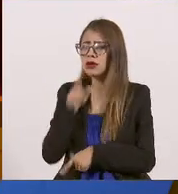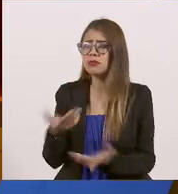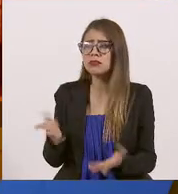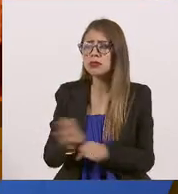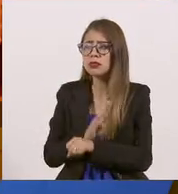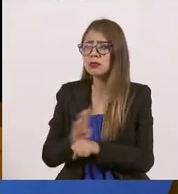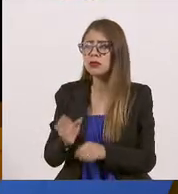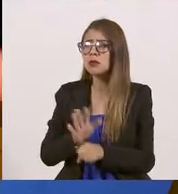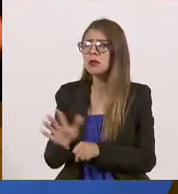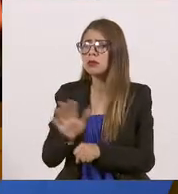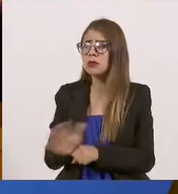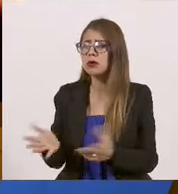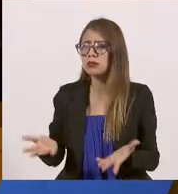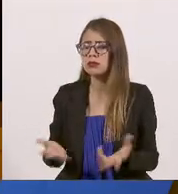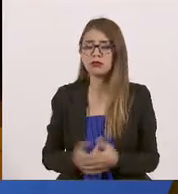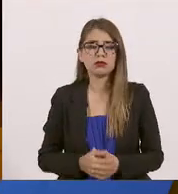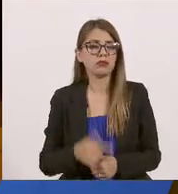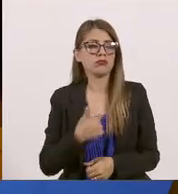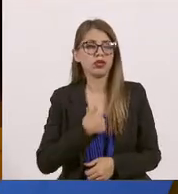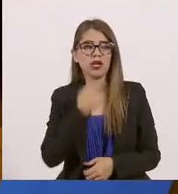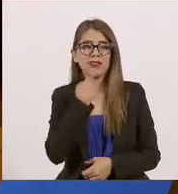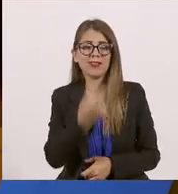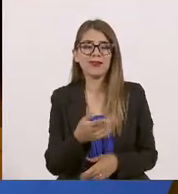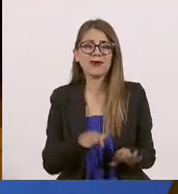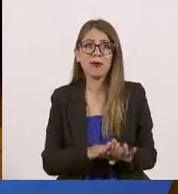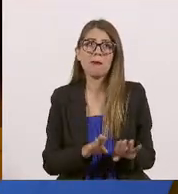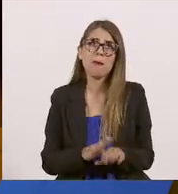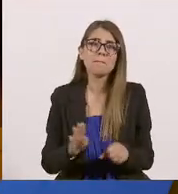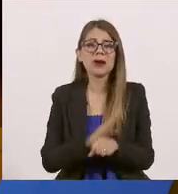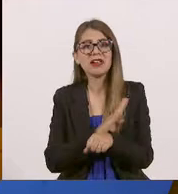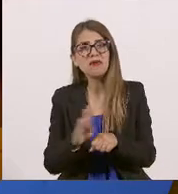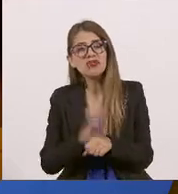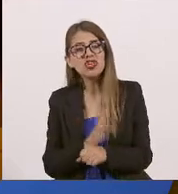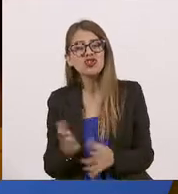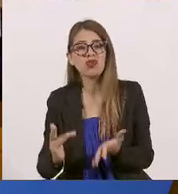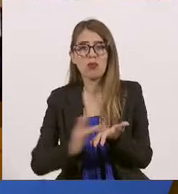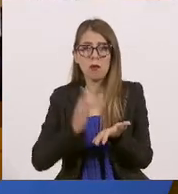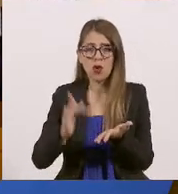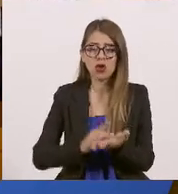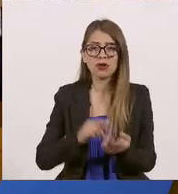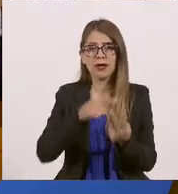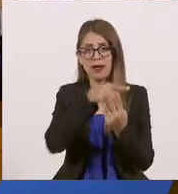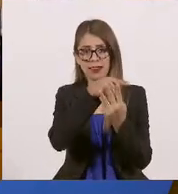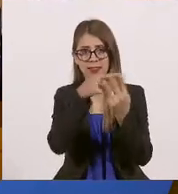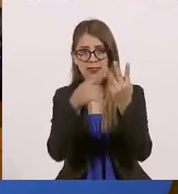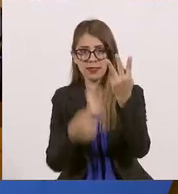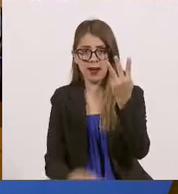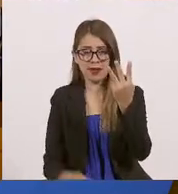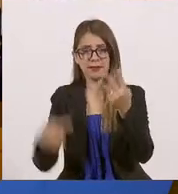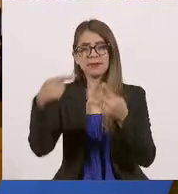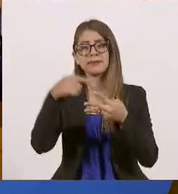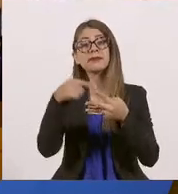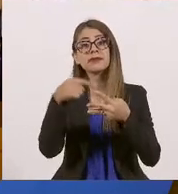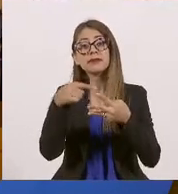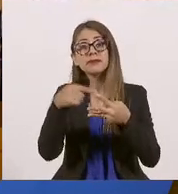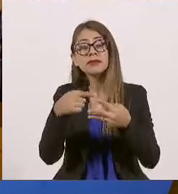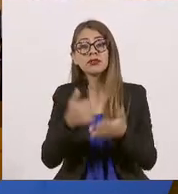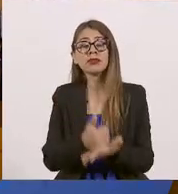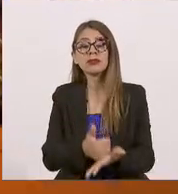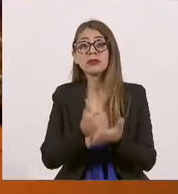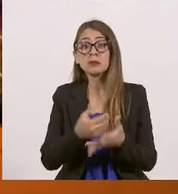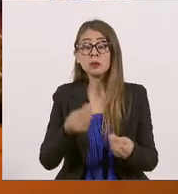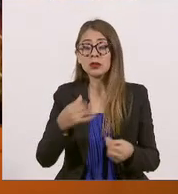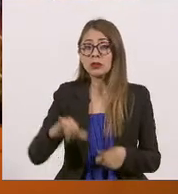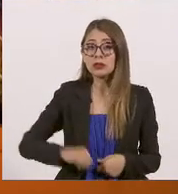Bueno, yo dividiría esos impulsos o los beneficios en tres capas. Por una parte, tenemos una que nos interesa